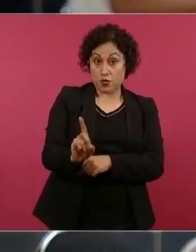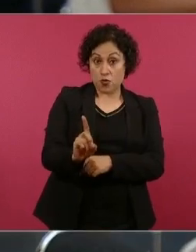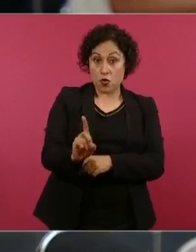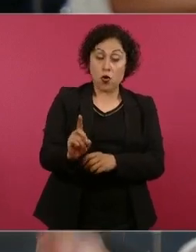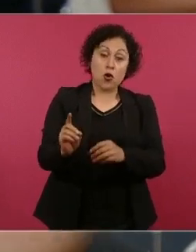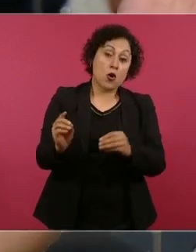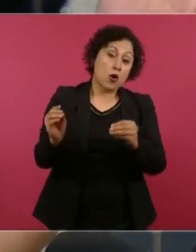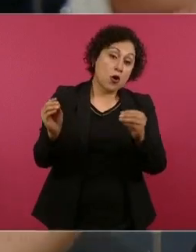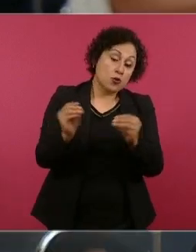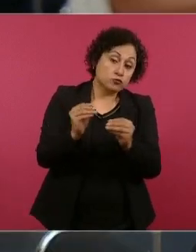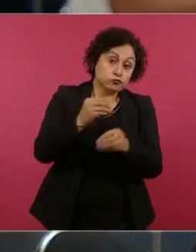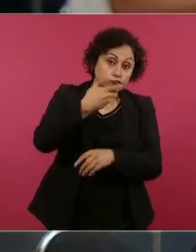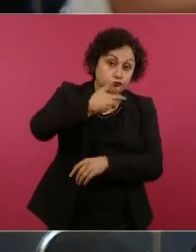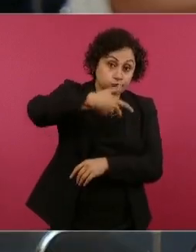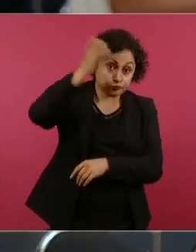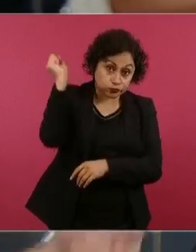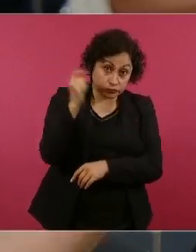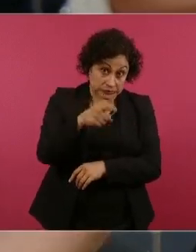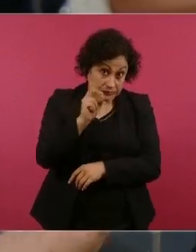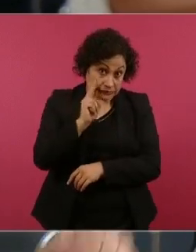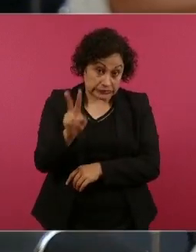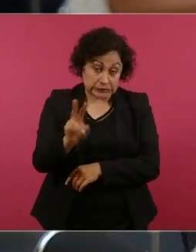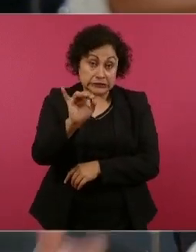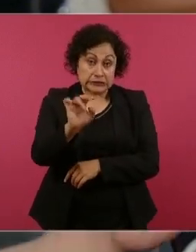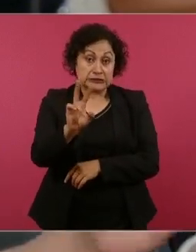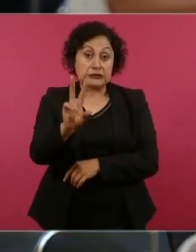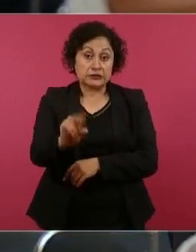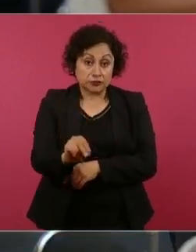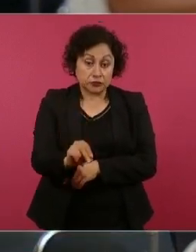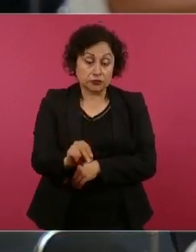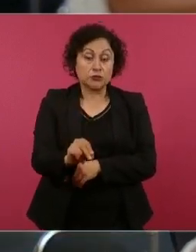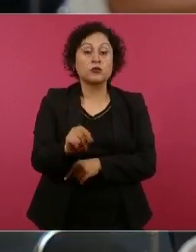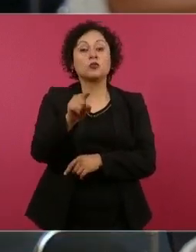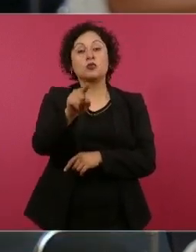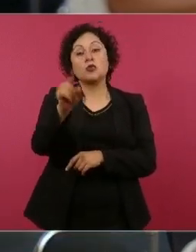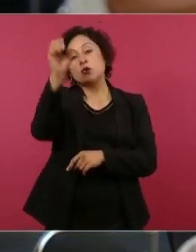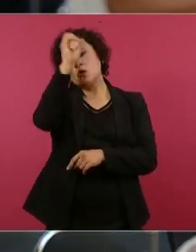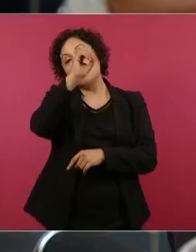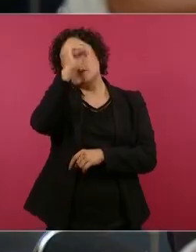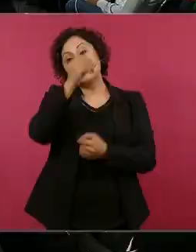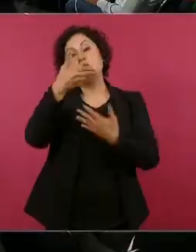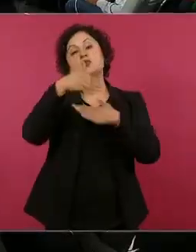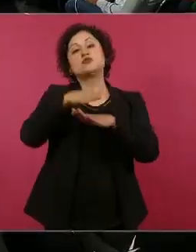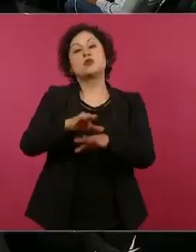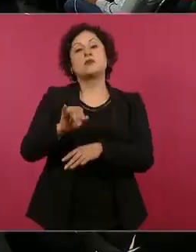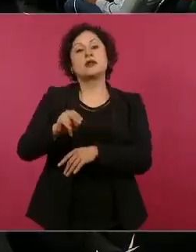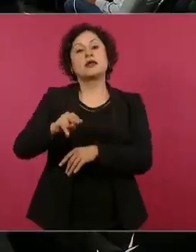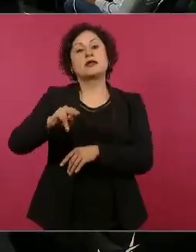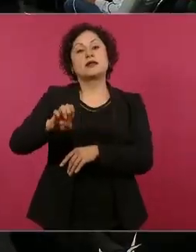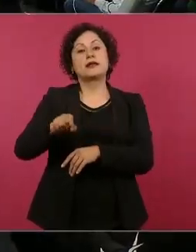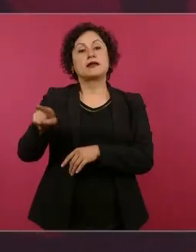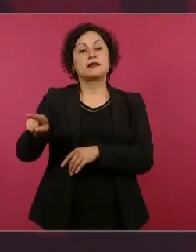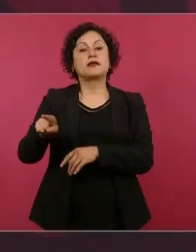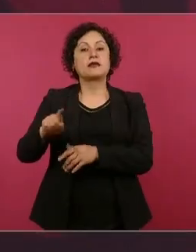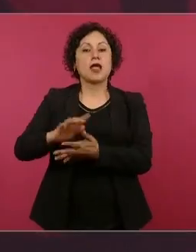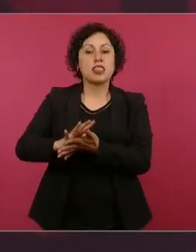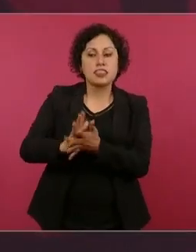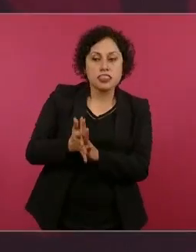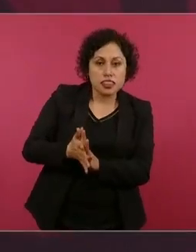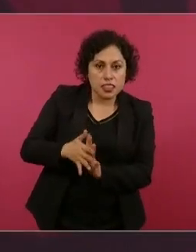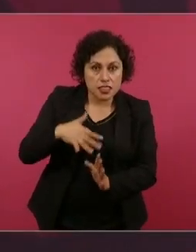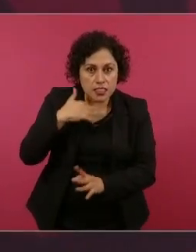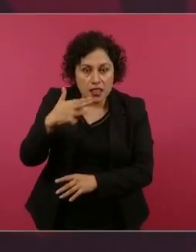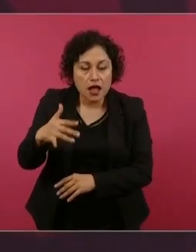qué expectativa tiene luego de lo que dijo de la mano negra en la organización del INE? Pues vamos a ver,